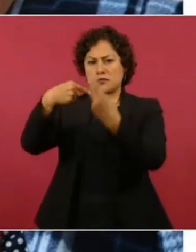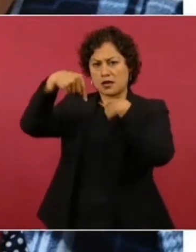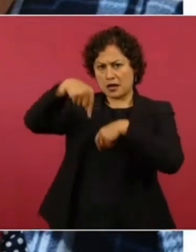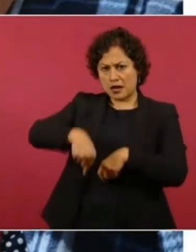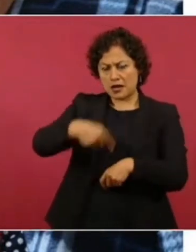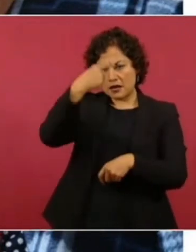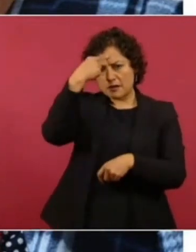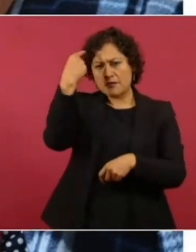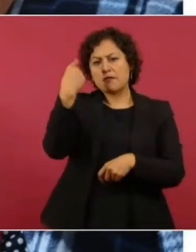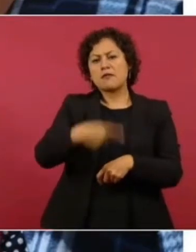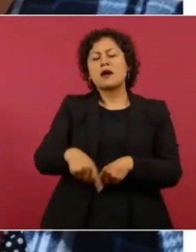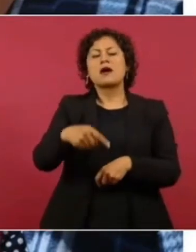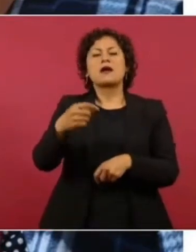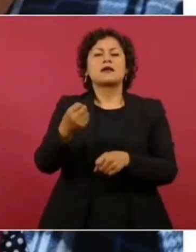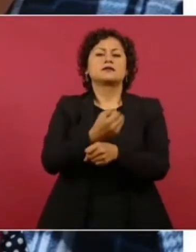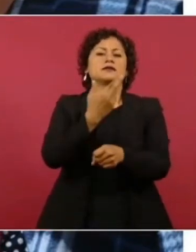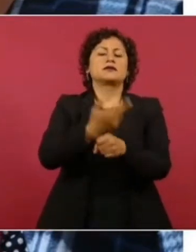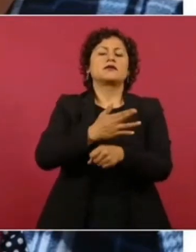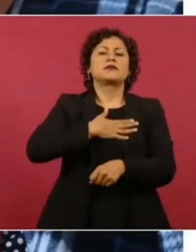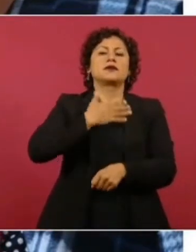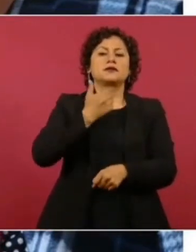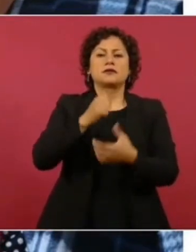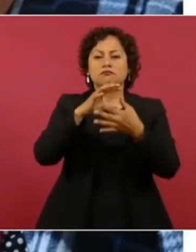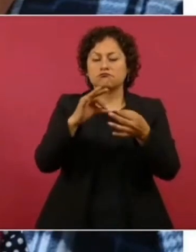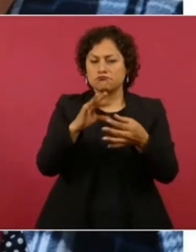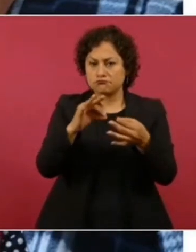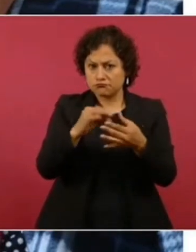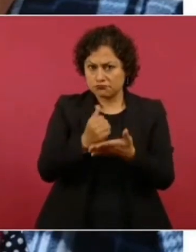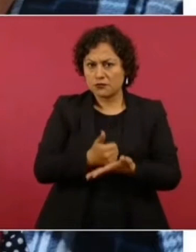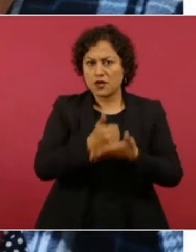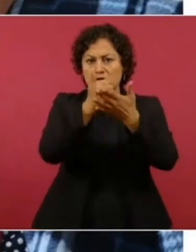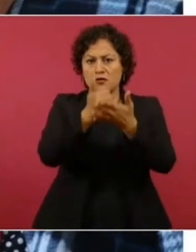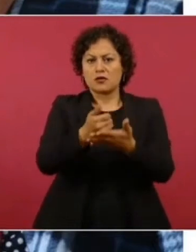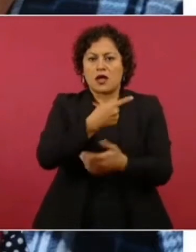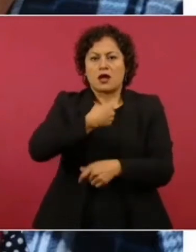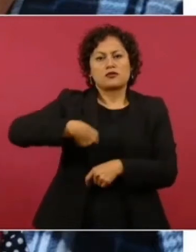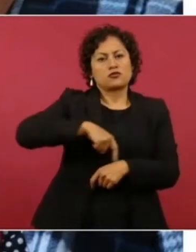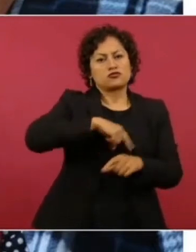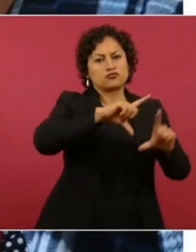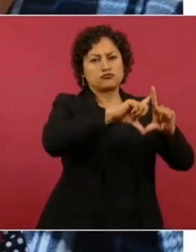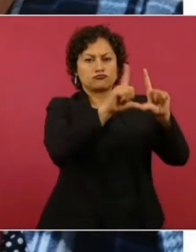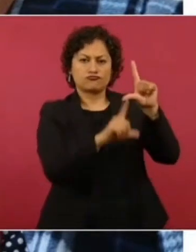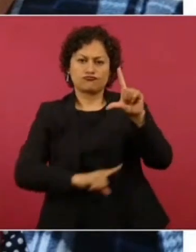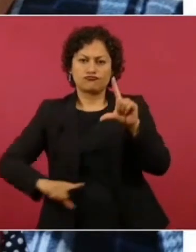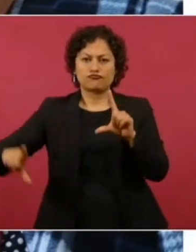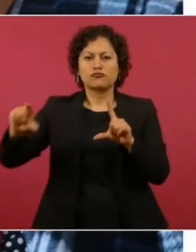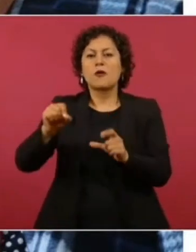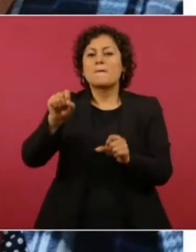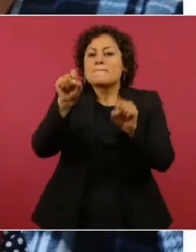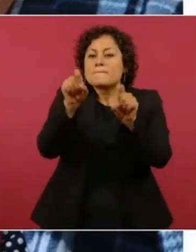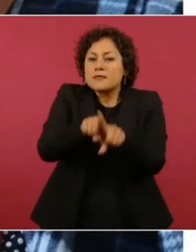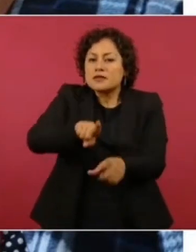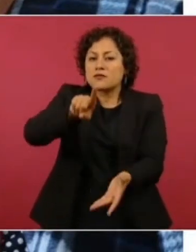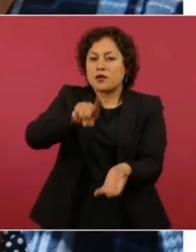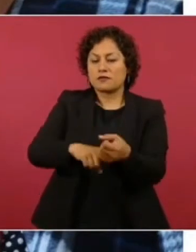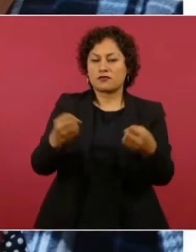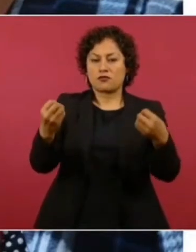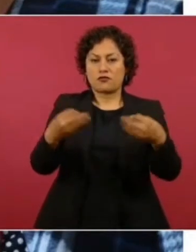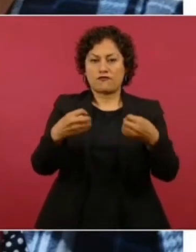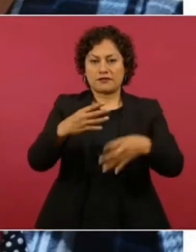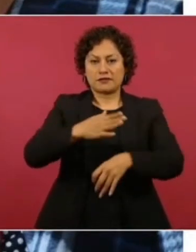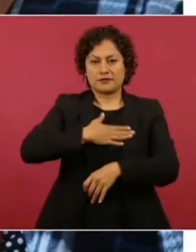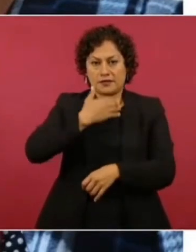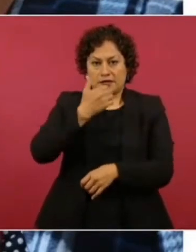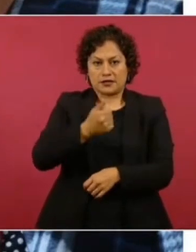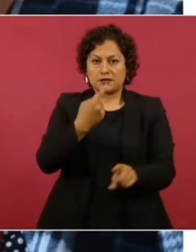damos el dato con mucha precisión. Estamos desplegados en todo el país a través de las delegaciones de bienestar. Nuestros compañeros servidores